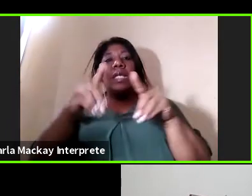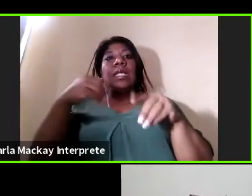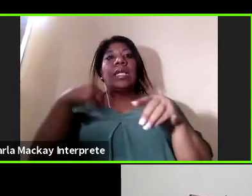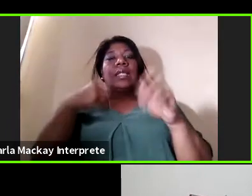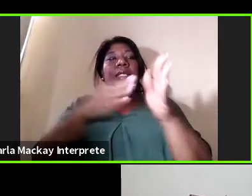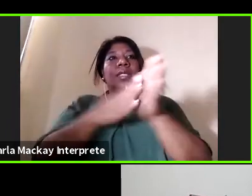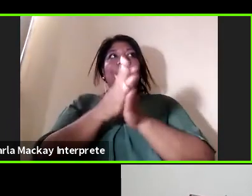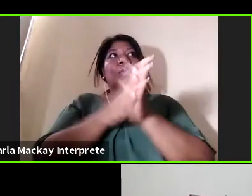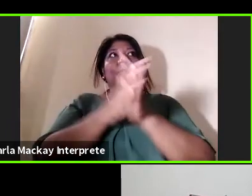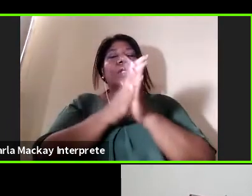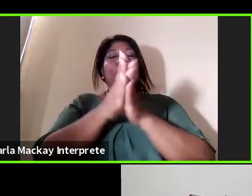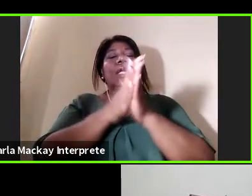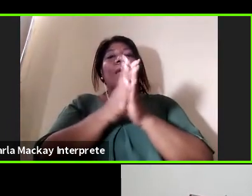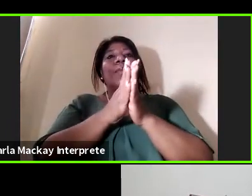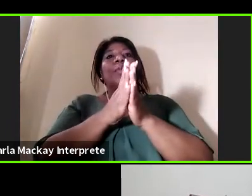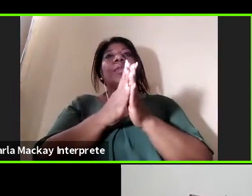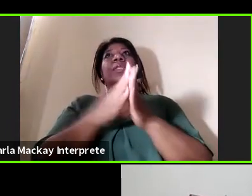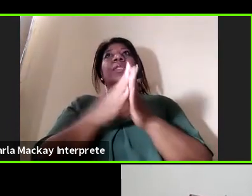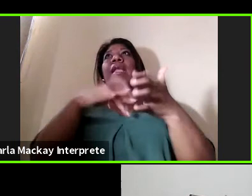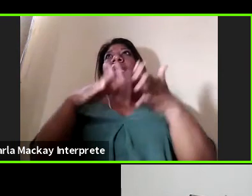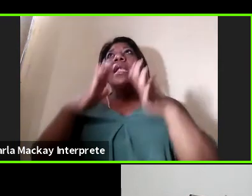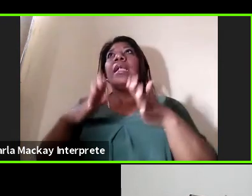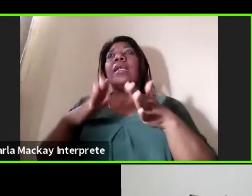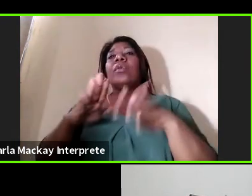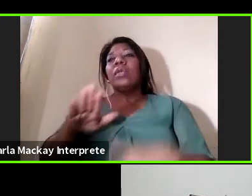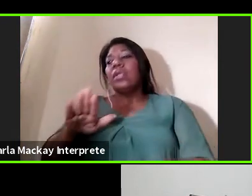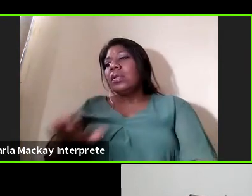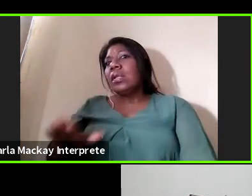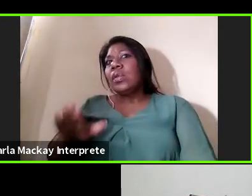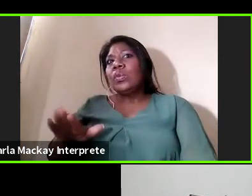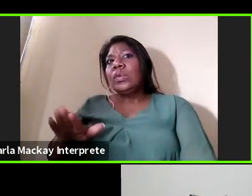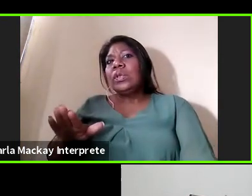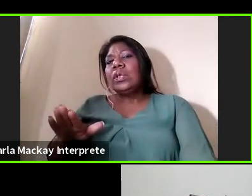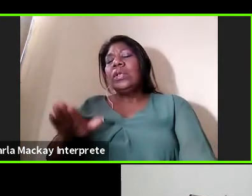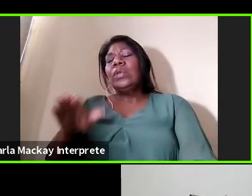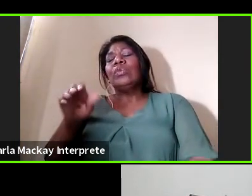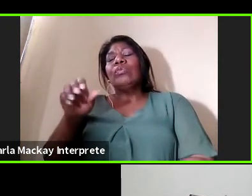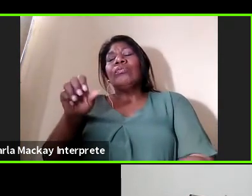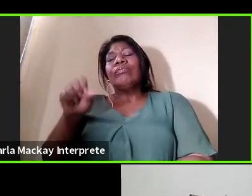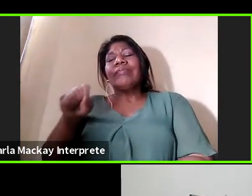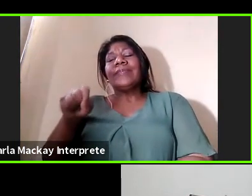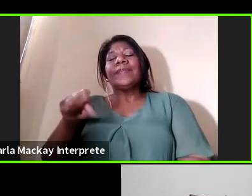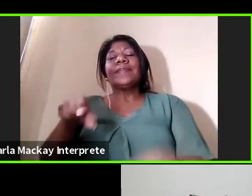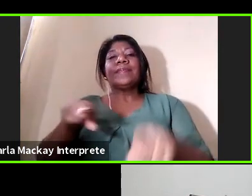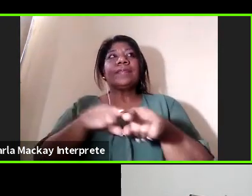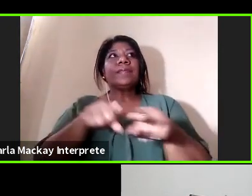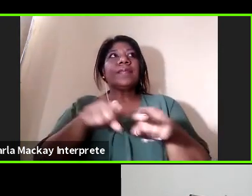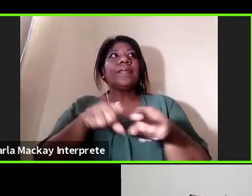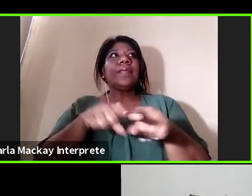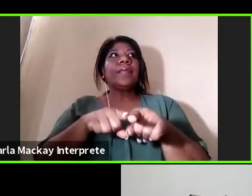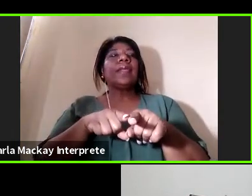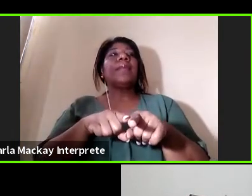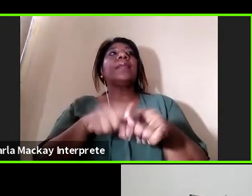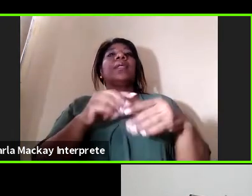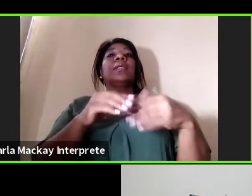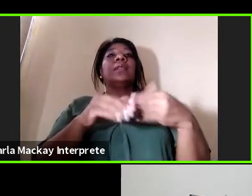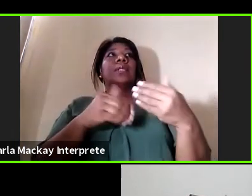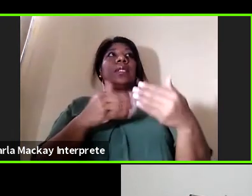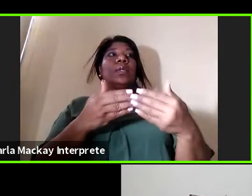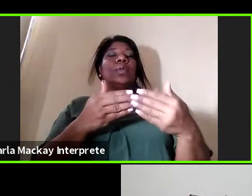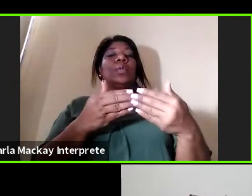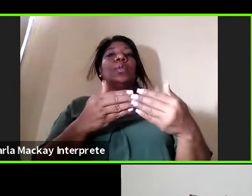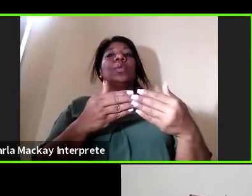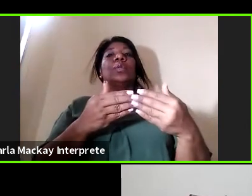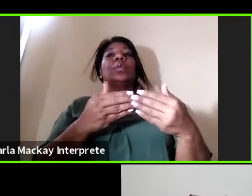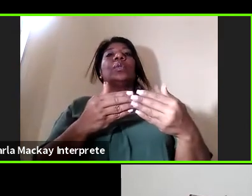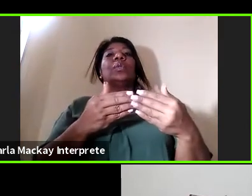espacios oportunos con los estudiantes y mirando un poco también lo de la taxonomía de Bloom que